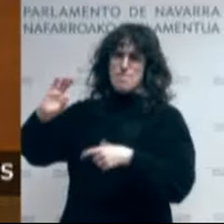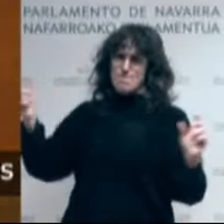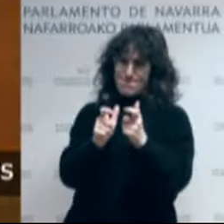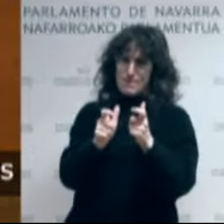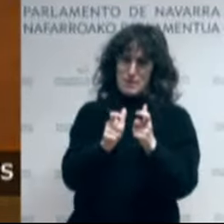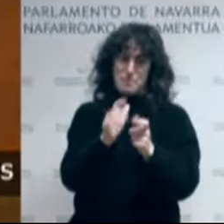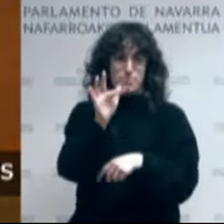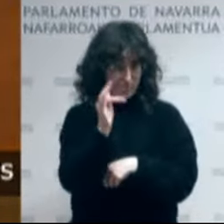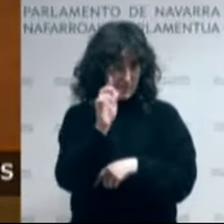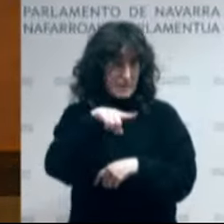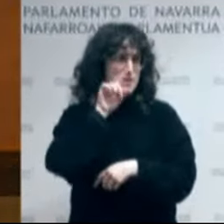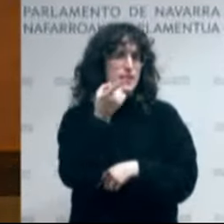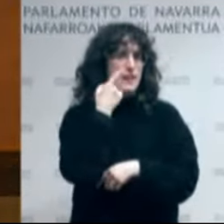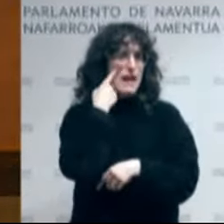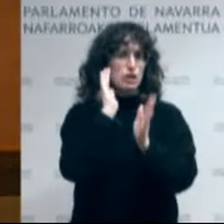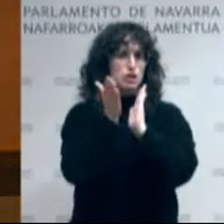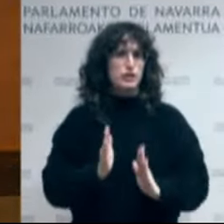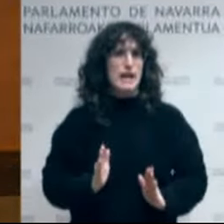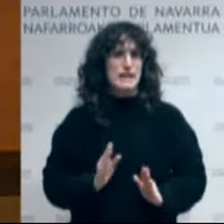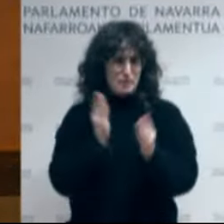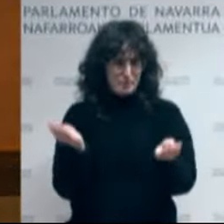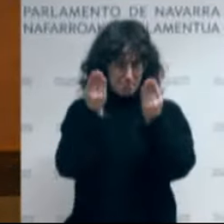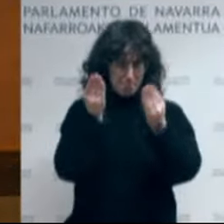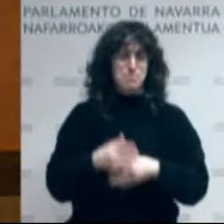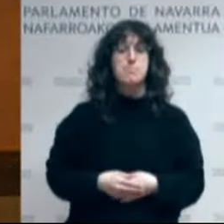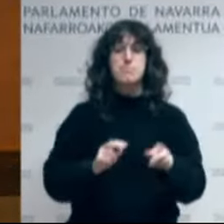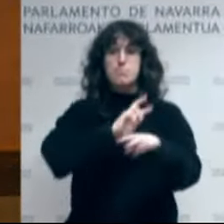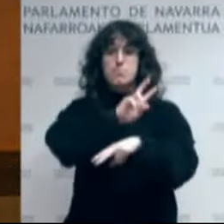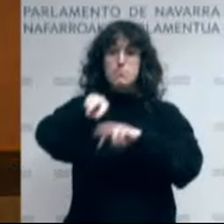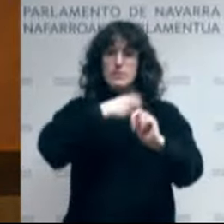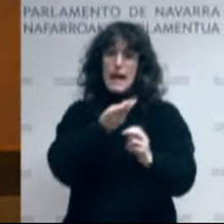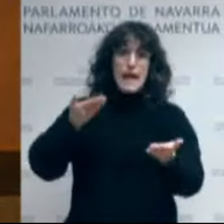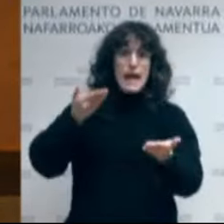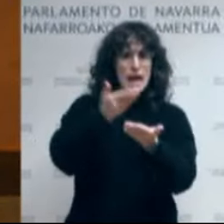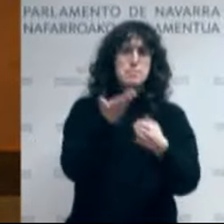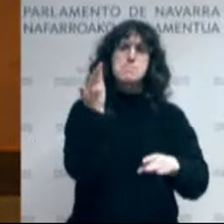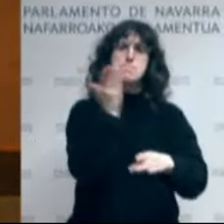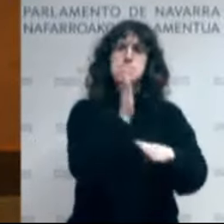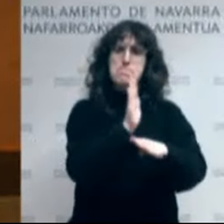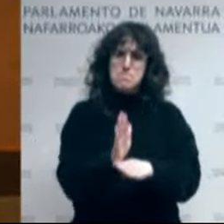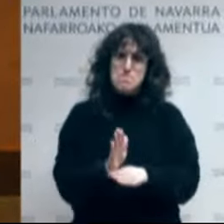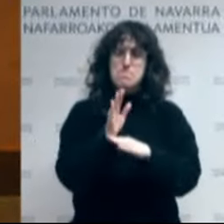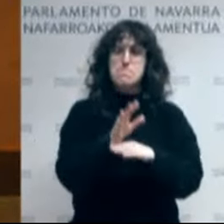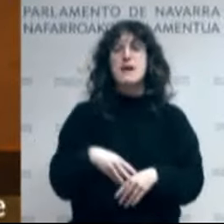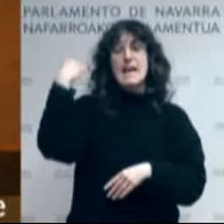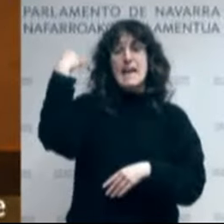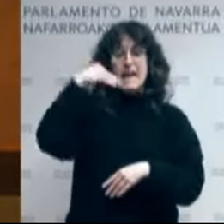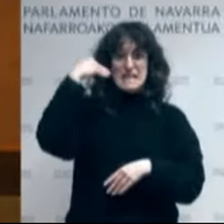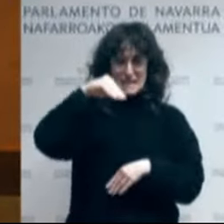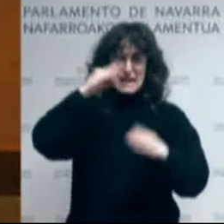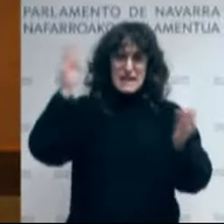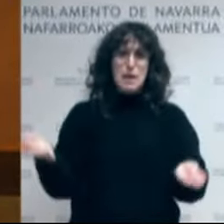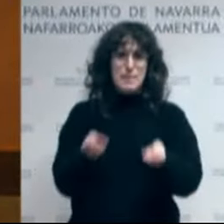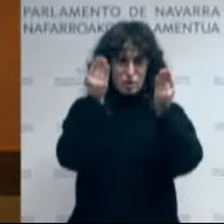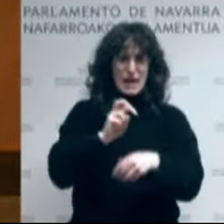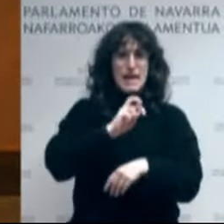tratamiento. Hemos presentado enmiendas para mejoras en el equipamiento médico de las áreas de salud de Estella, Lizarra y